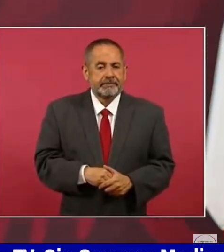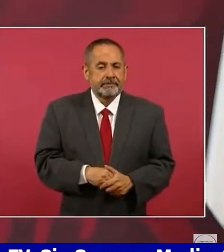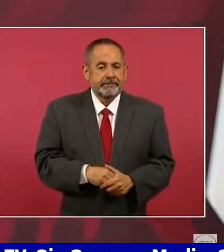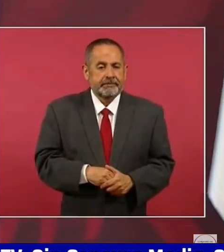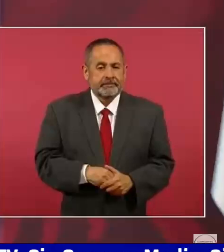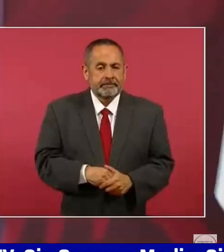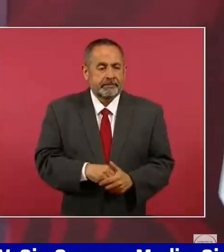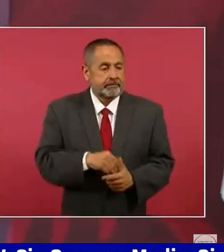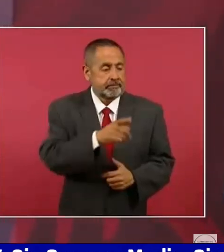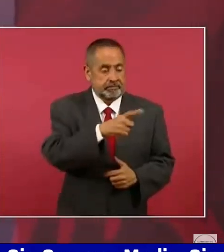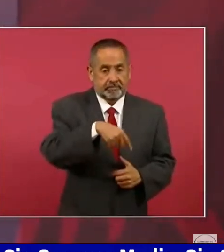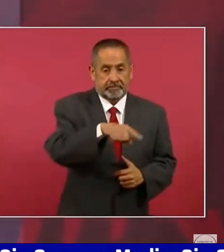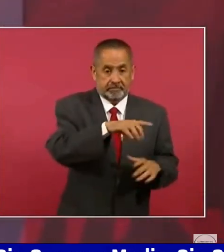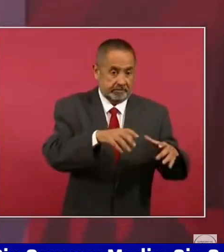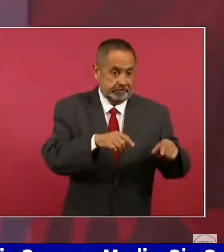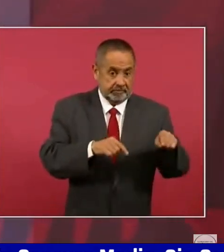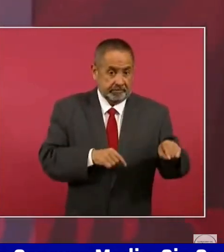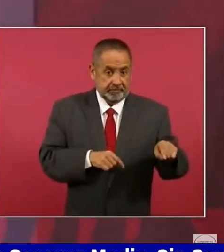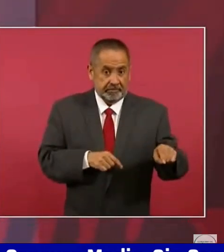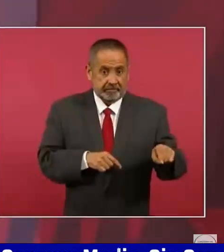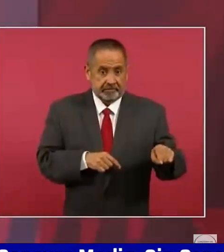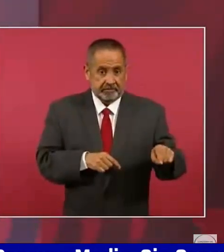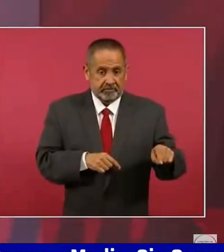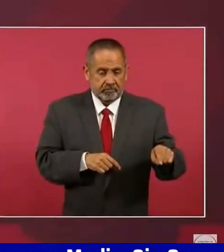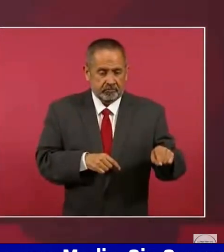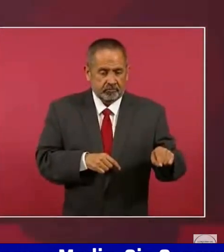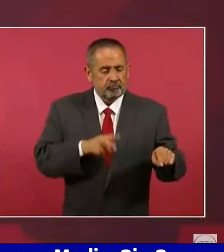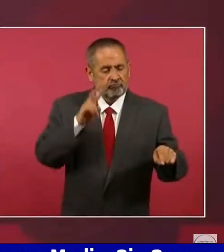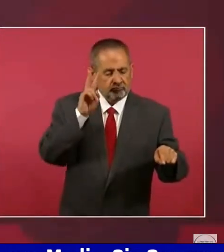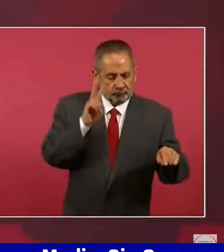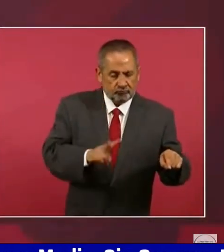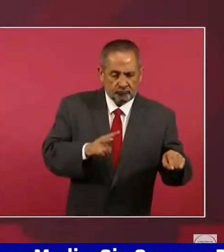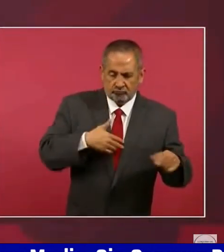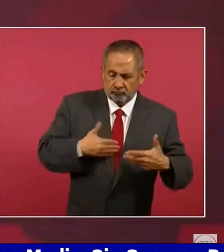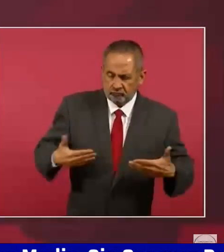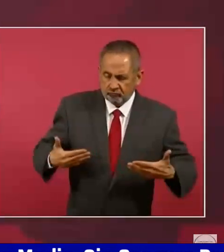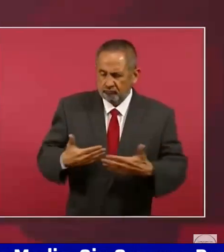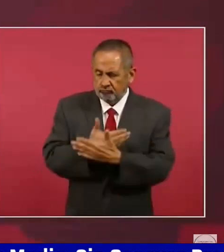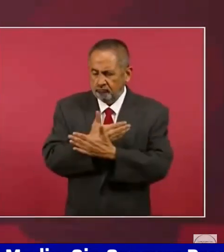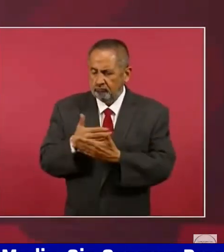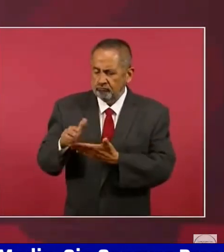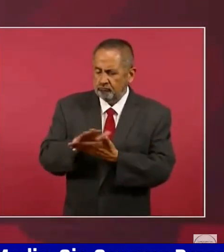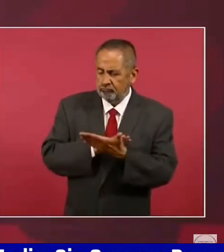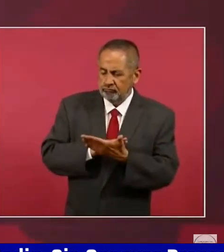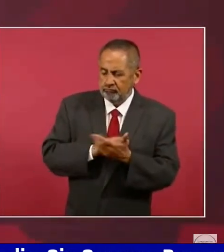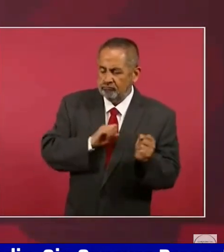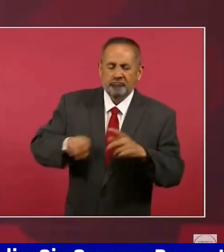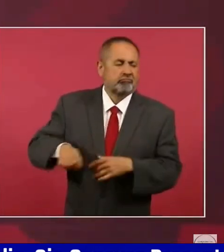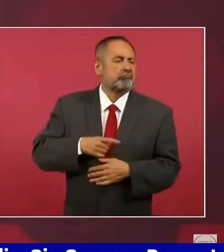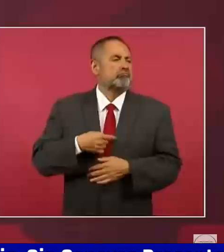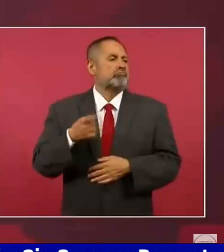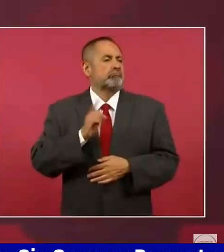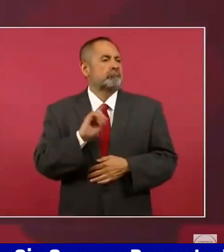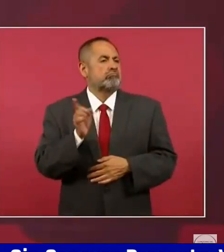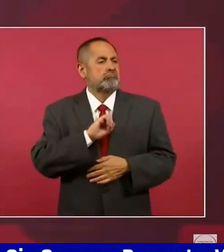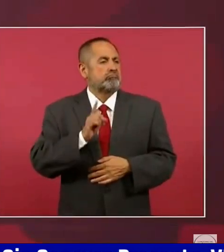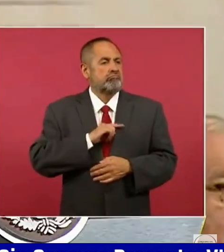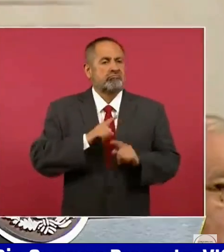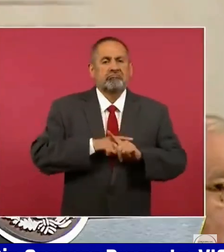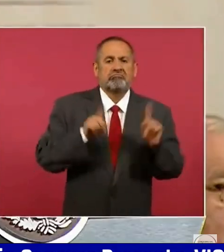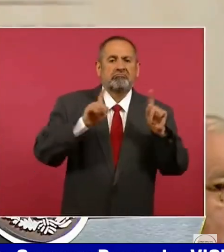abandonan sus orígenes, reniegan de sus orígenes